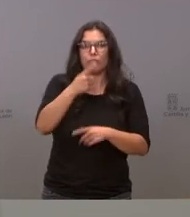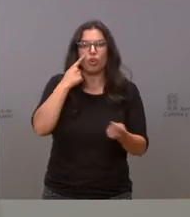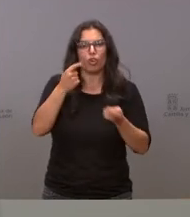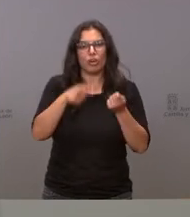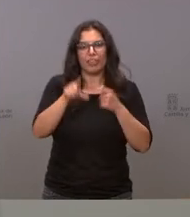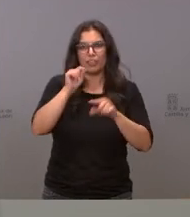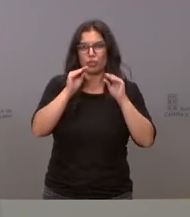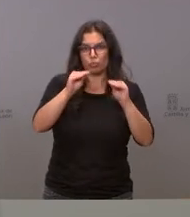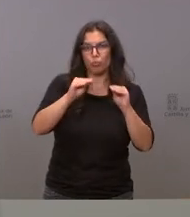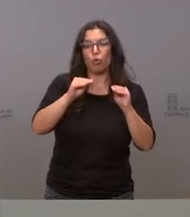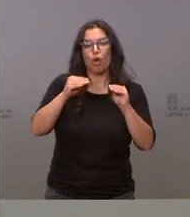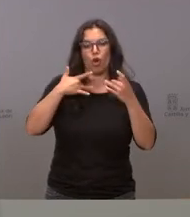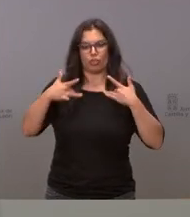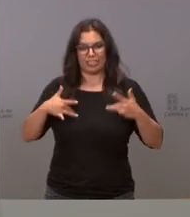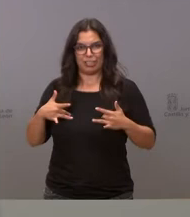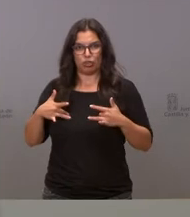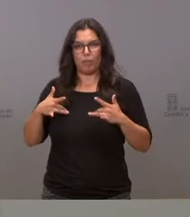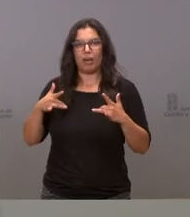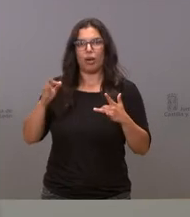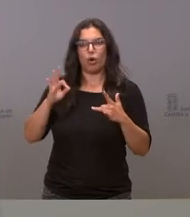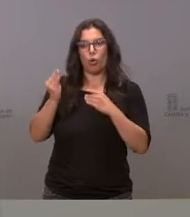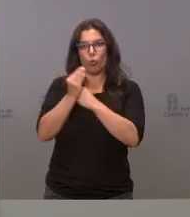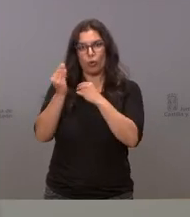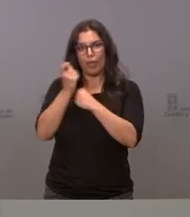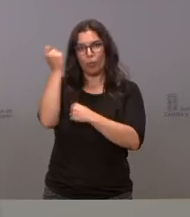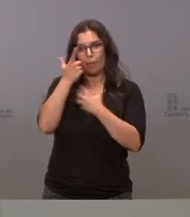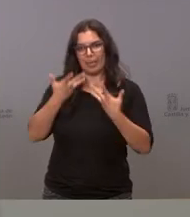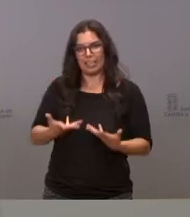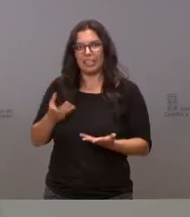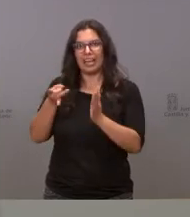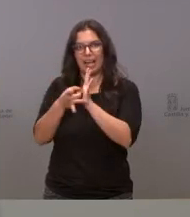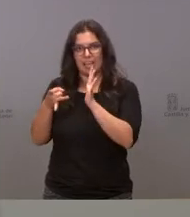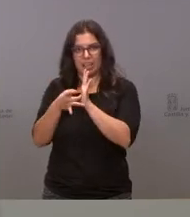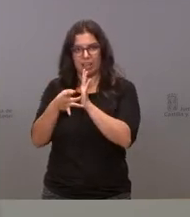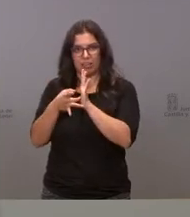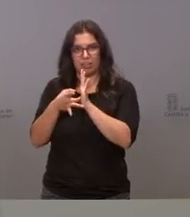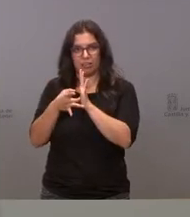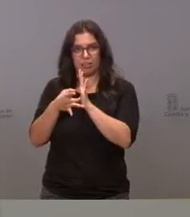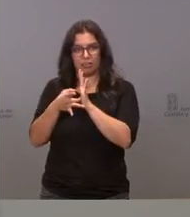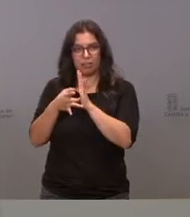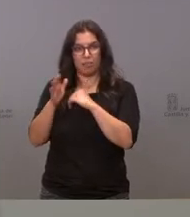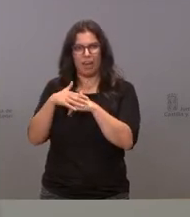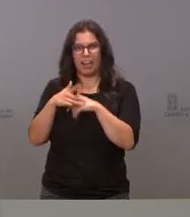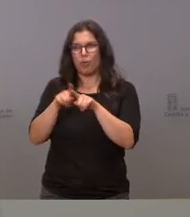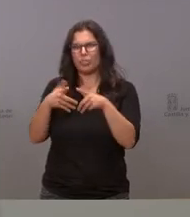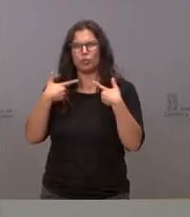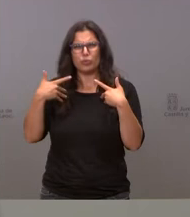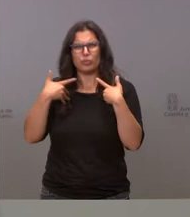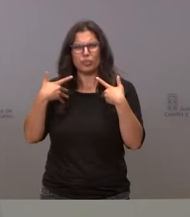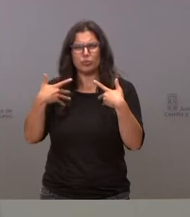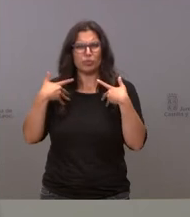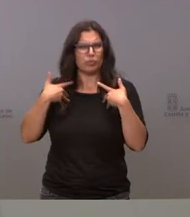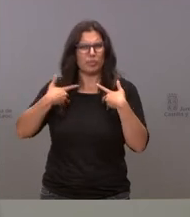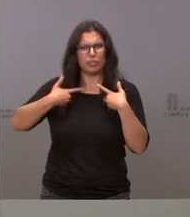sintomático y la existencia de cuidados paliativos de calidad para que nadie tenga que recurrir a la eutanasia por